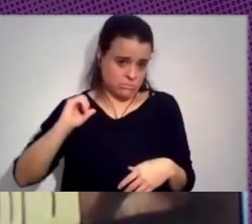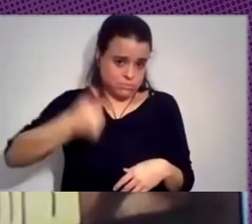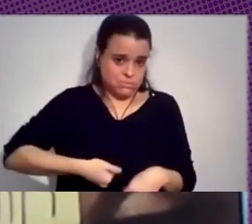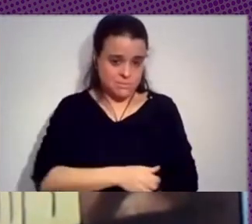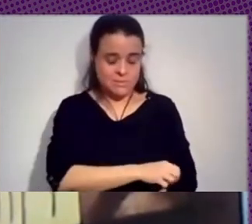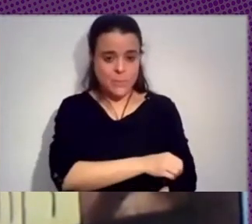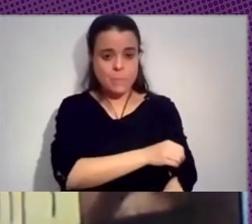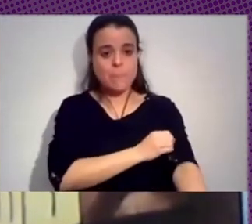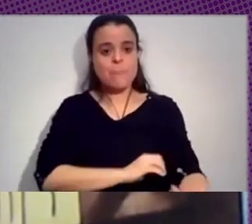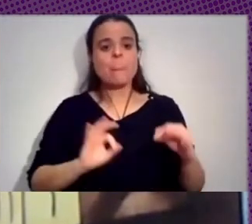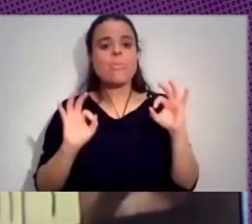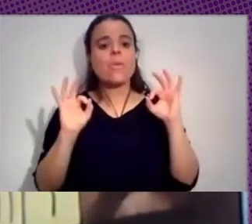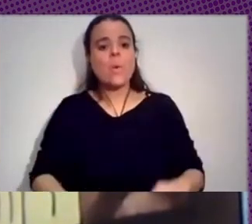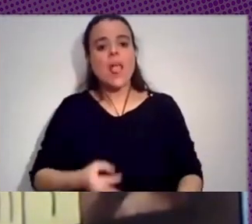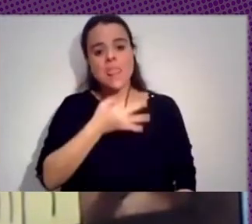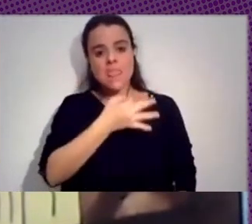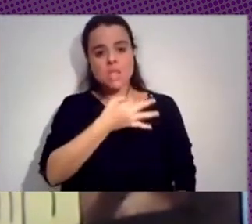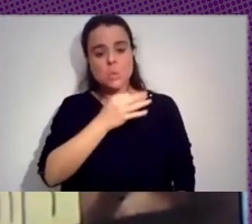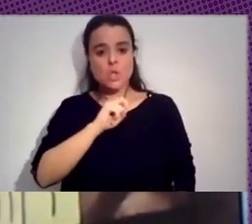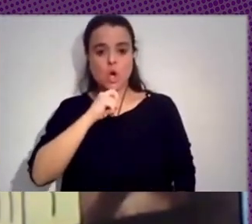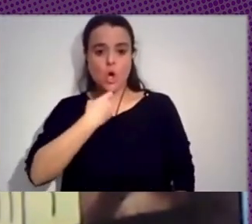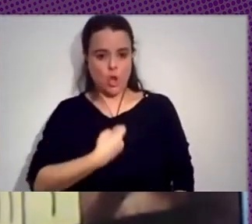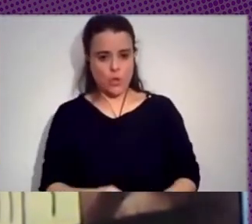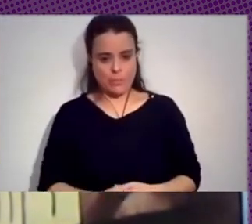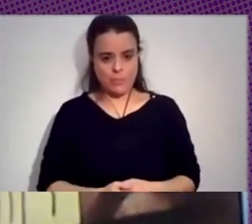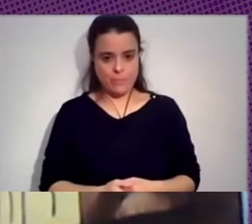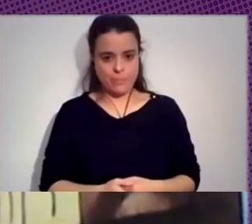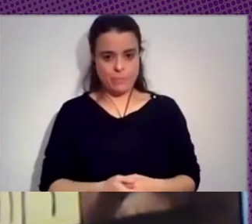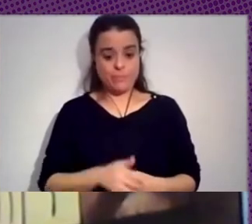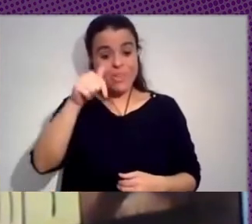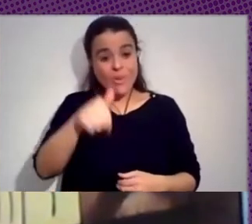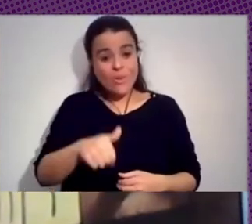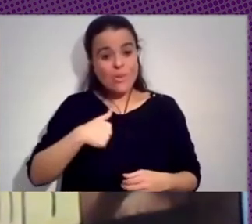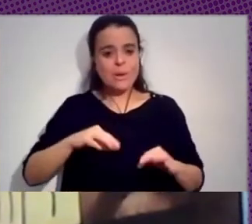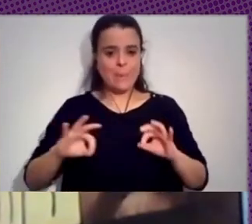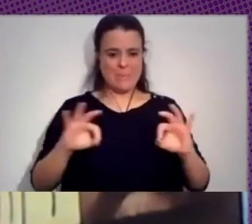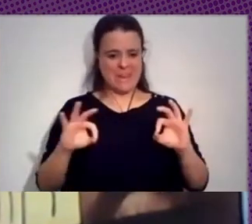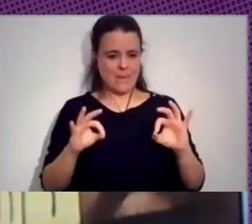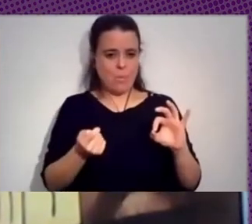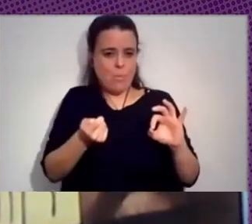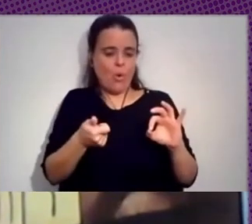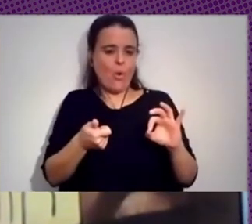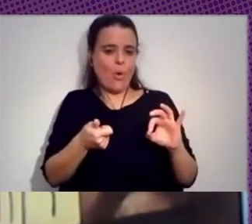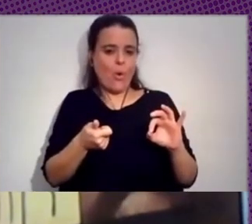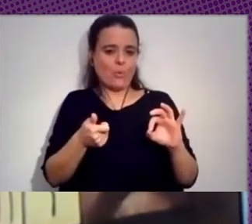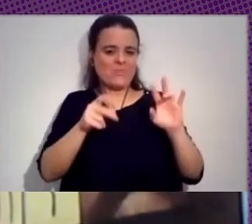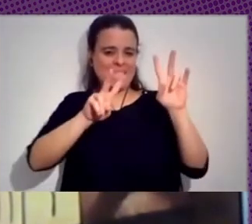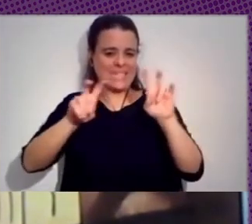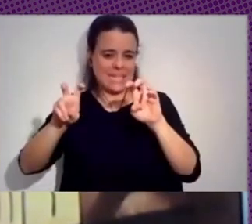mismo pasa con el discurso de odio. Hoy estaba, mientras preparaba un poco los ejes que quería